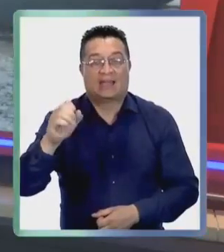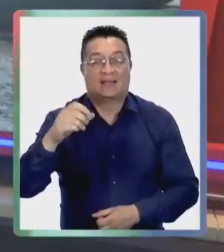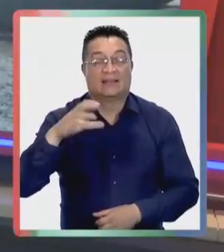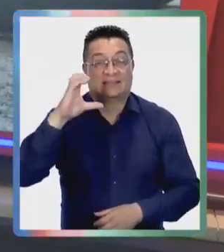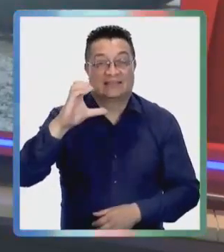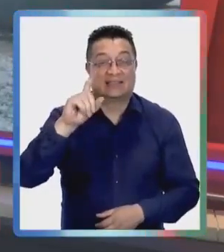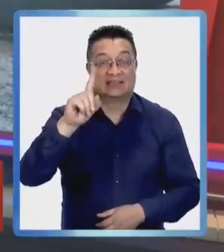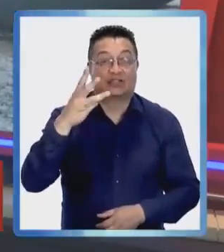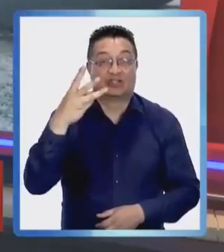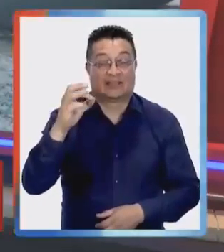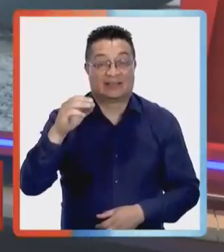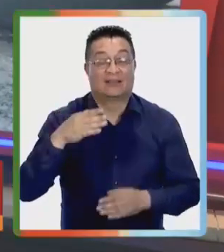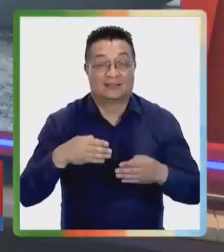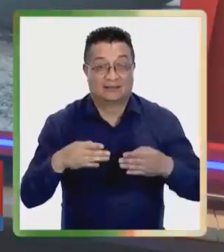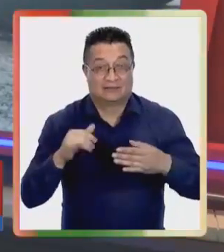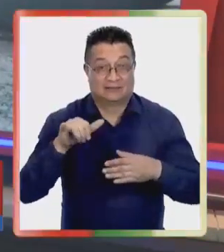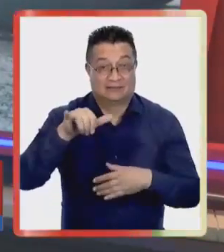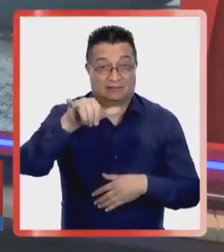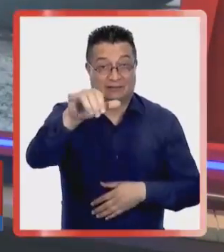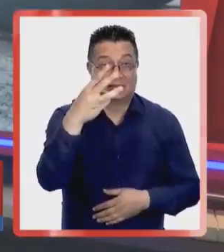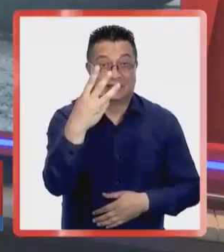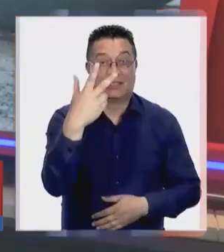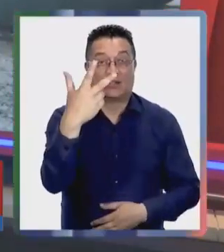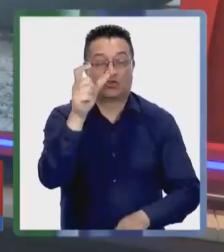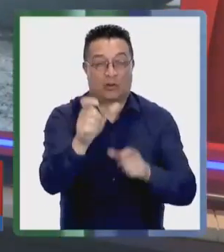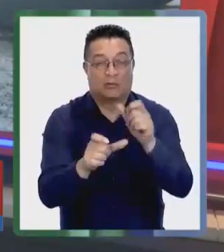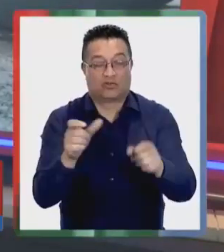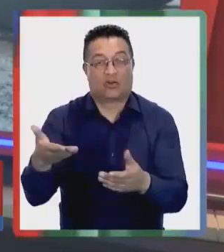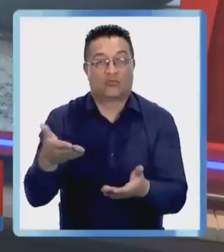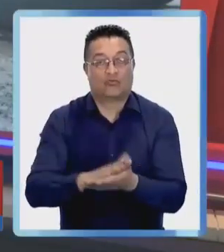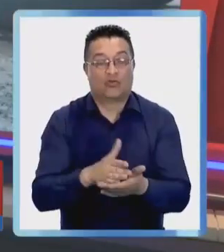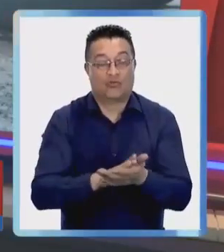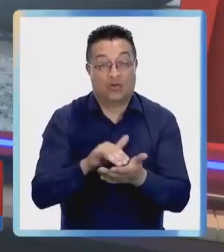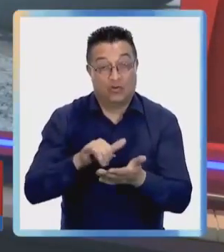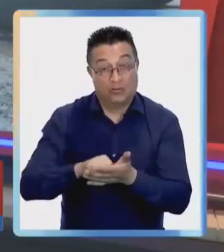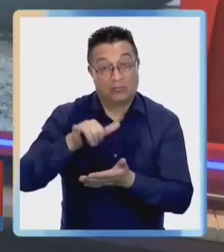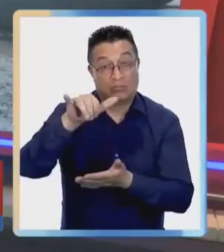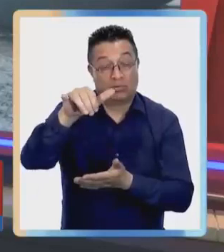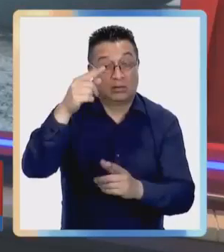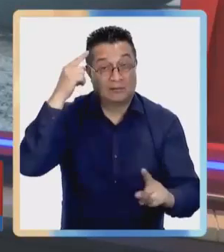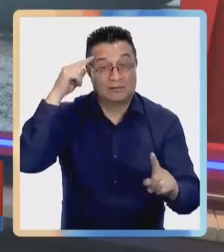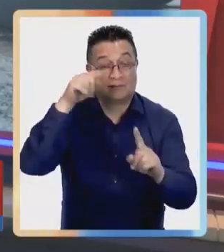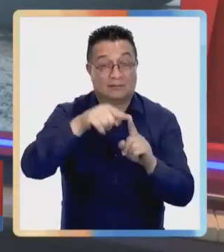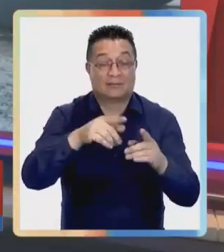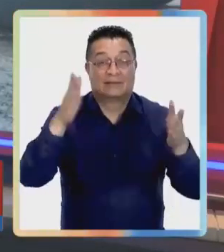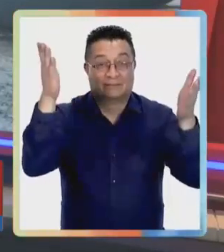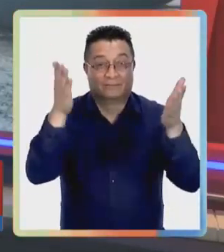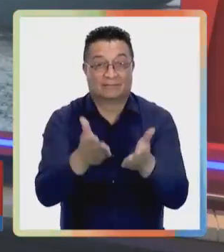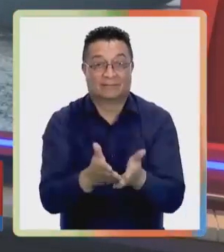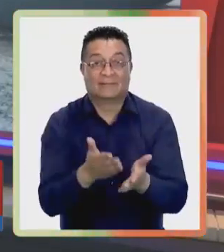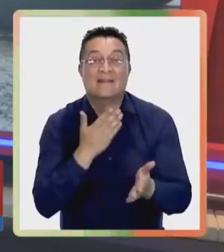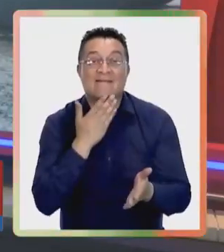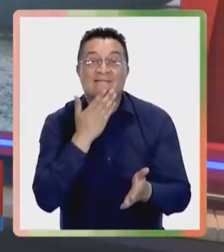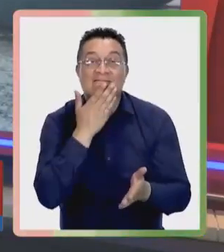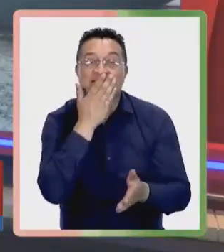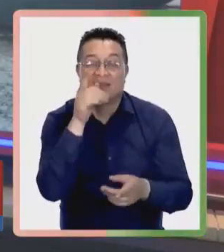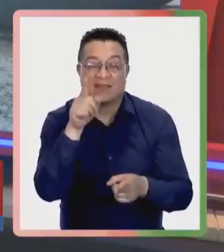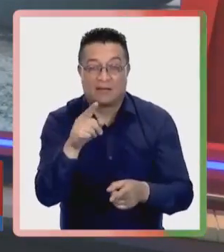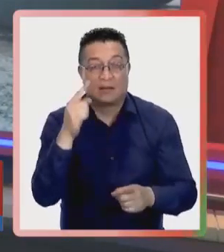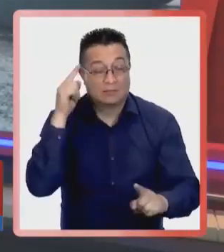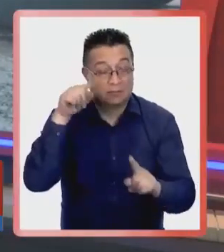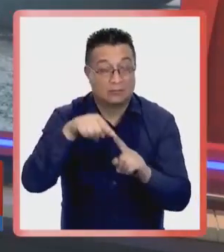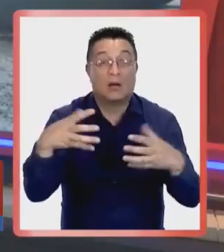tragedia aérea en el mar de Drake, la caída de un avión Hércules C-130 de la Fuerza Aérea, donde viajaban 38 personas.